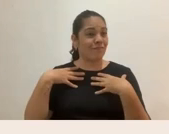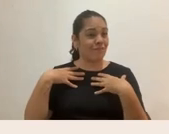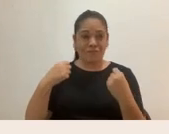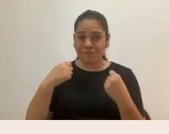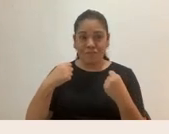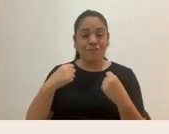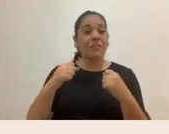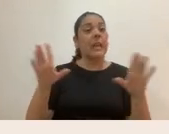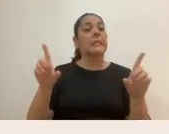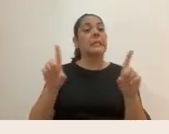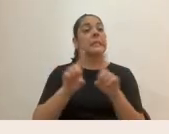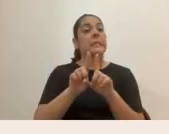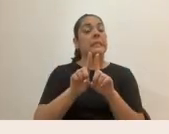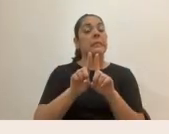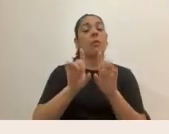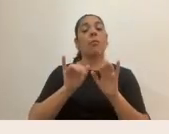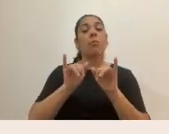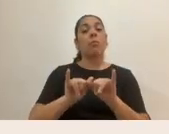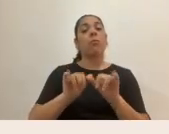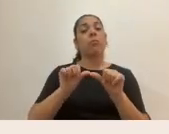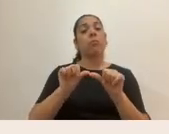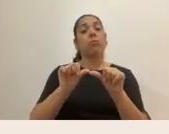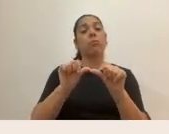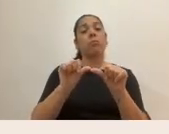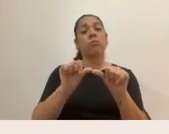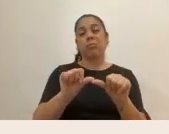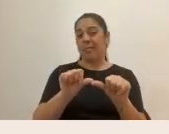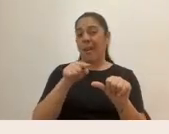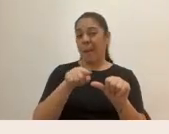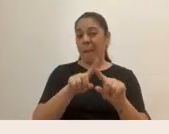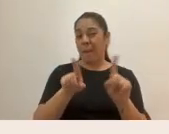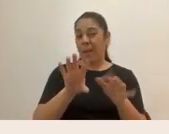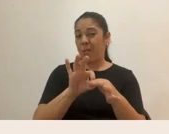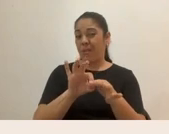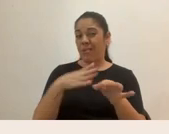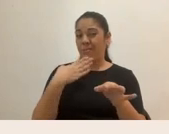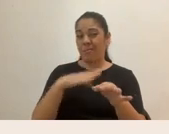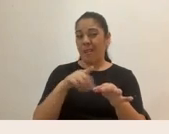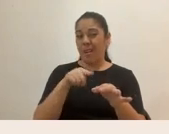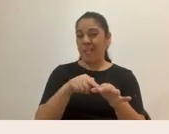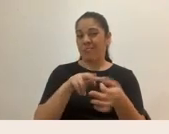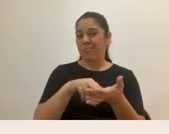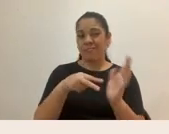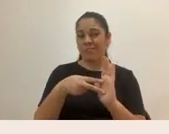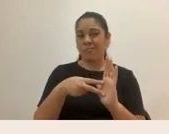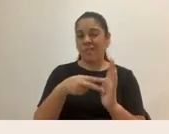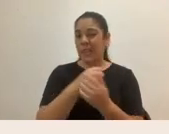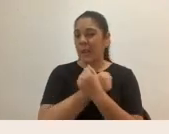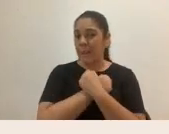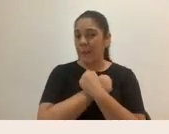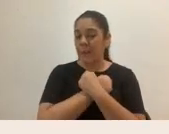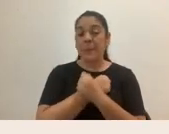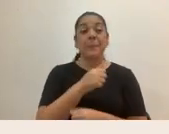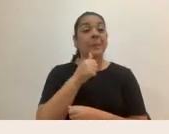relaciones en el tiempo que no son adecuadas, que no aportan, que no son sinónimo de amor. El día de ayer les